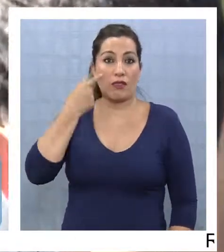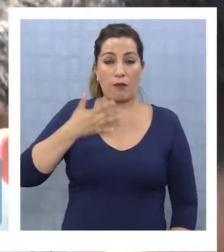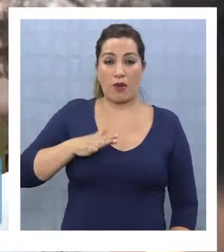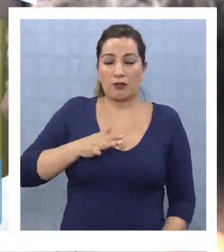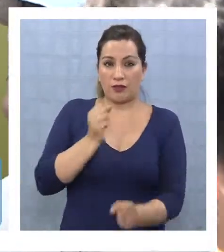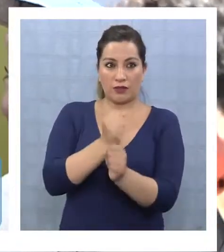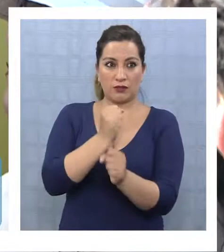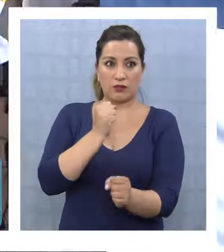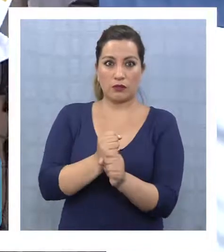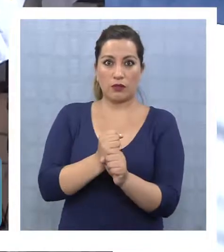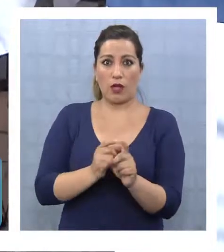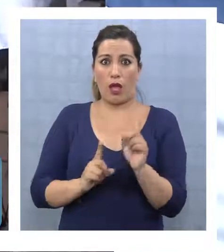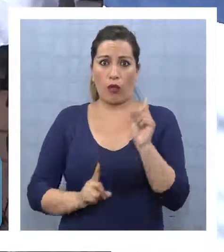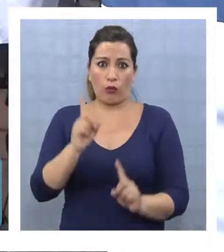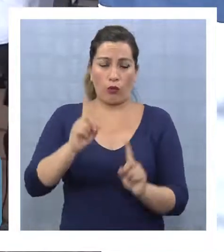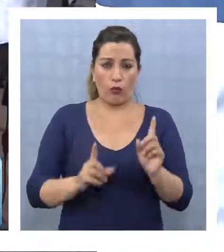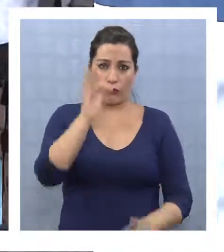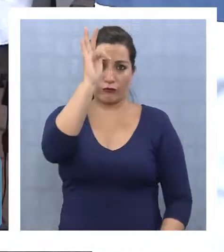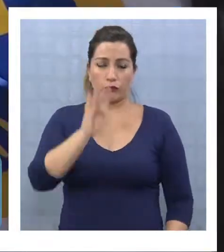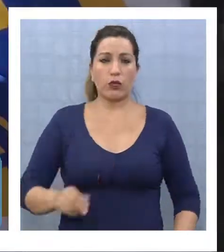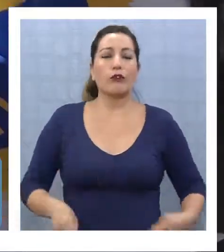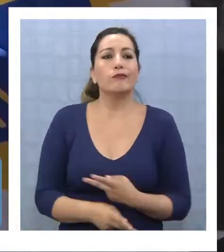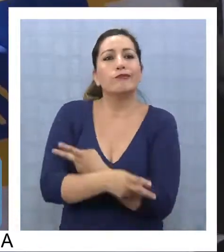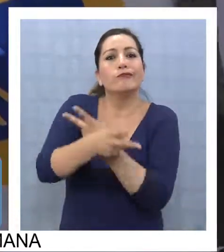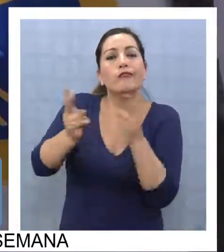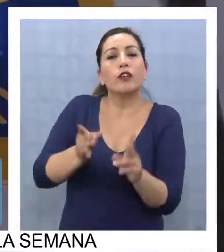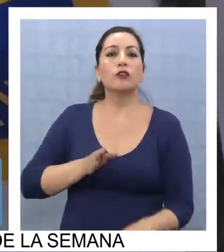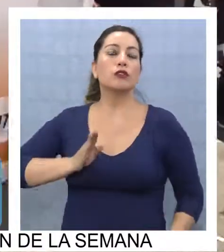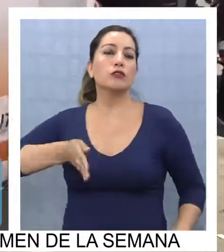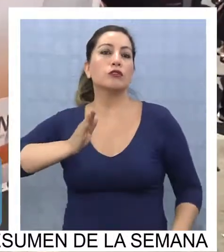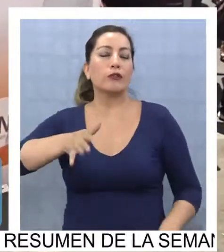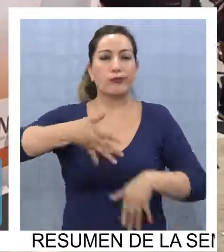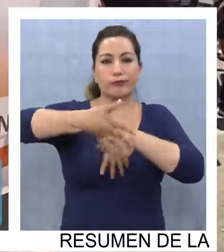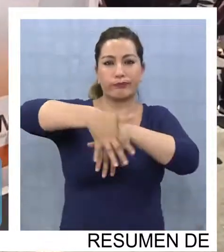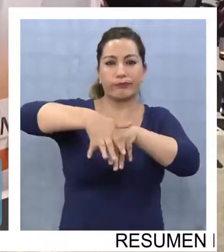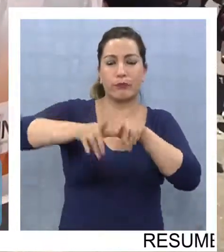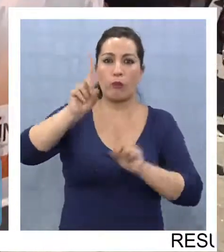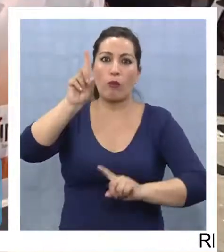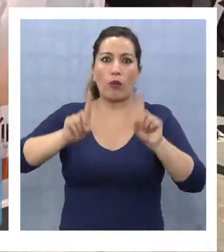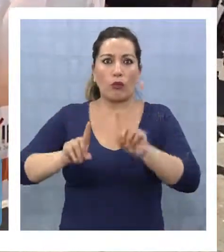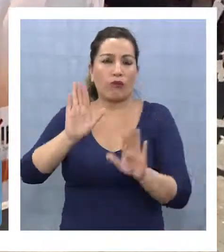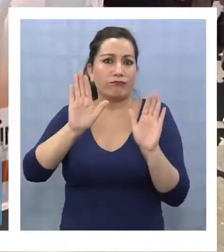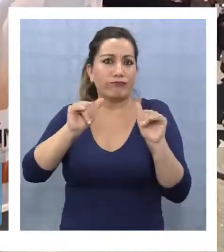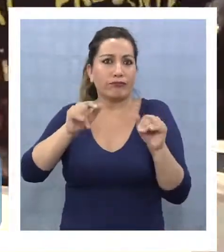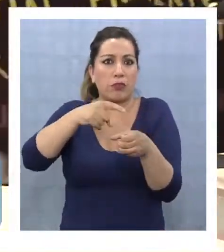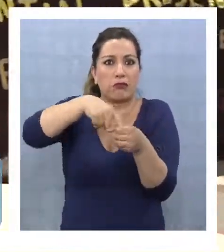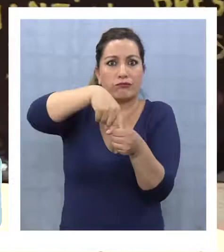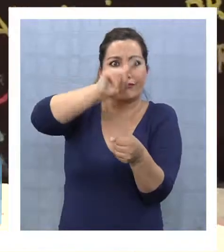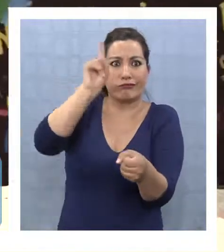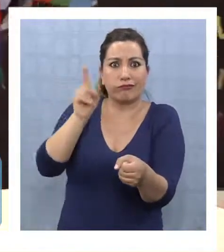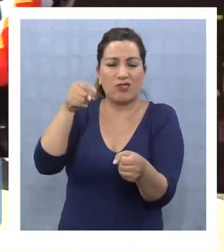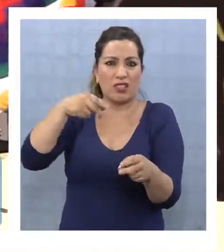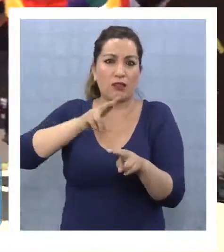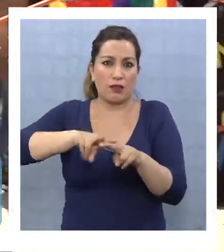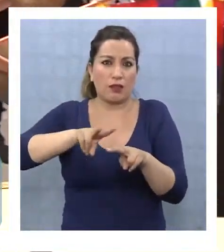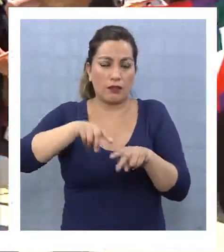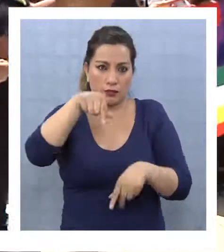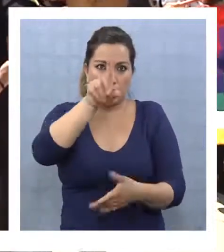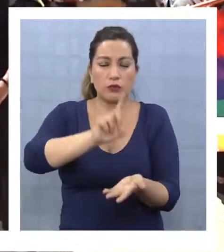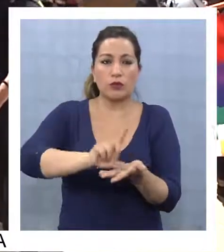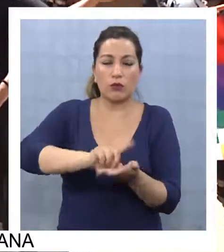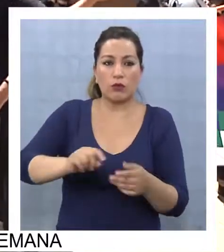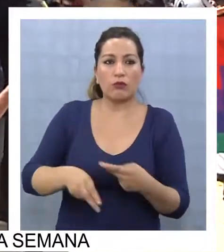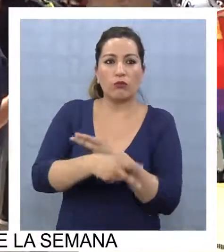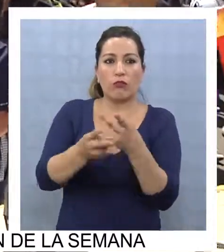Mientras tanto, los funcionarios públicos mantienen su movilización por los despidos o desvinculaciones que están ocurriendo en el sector,